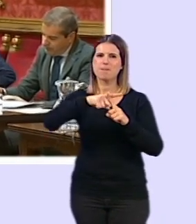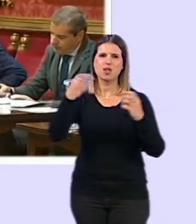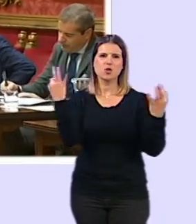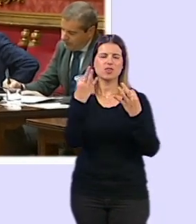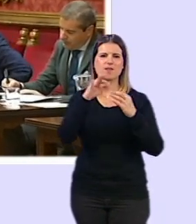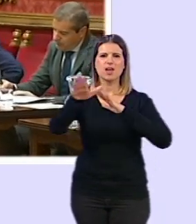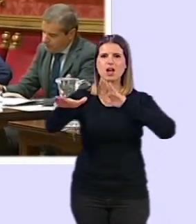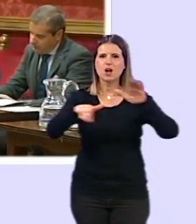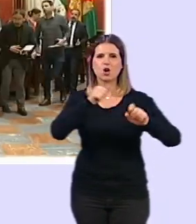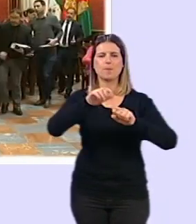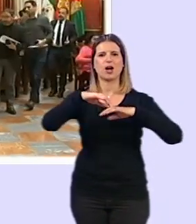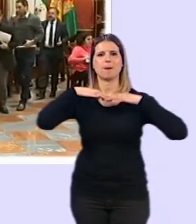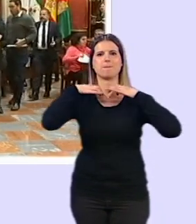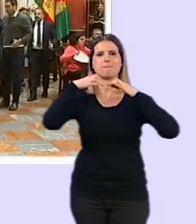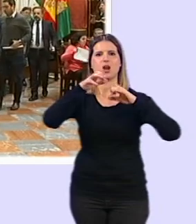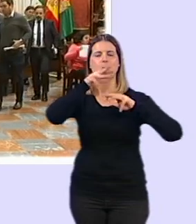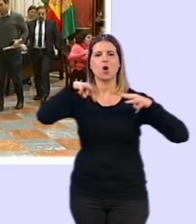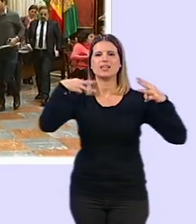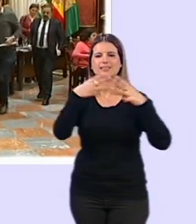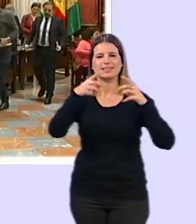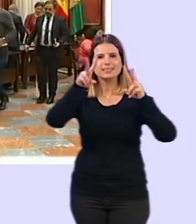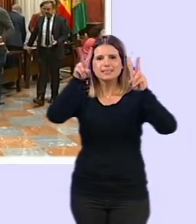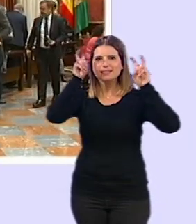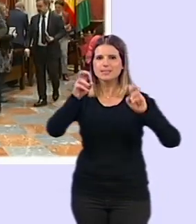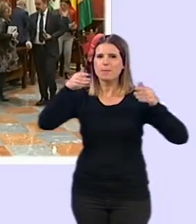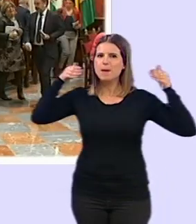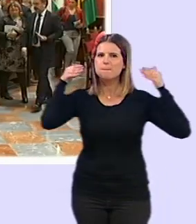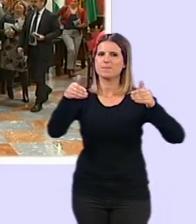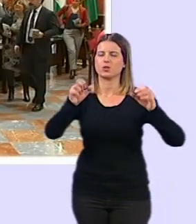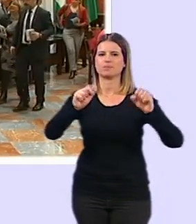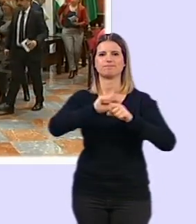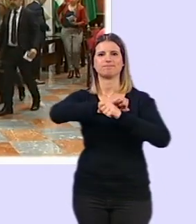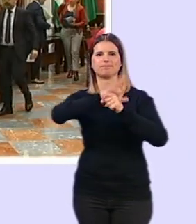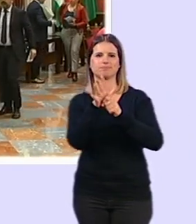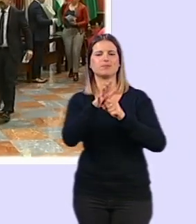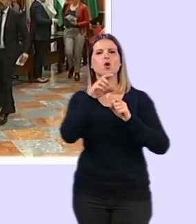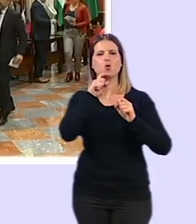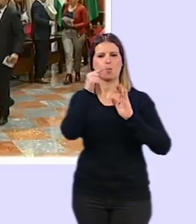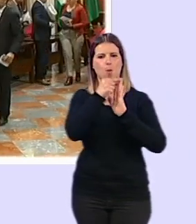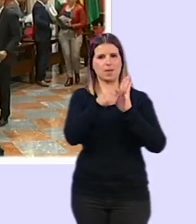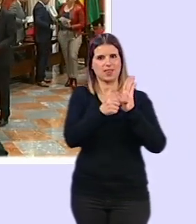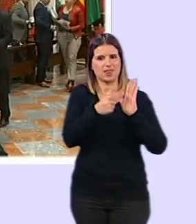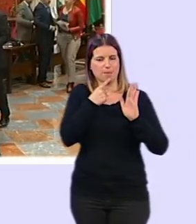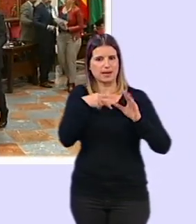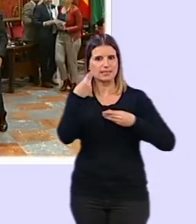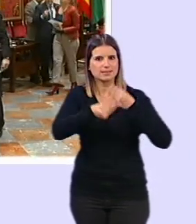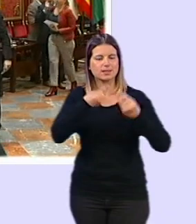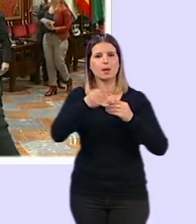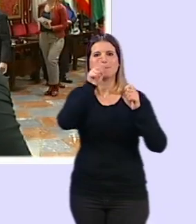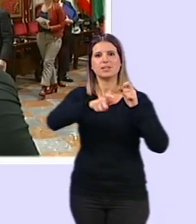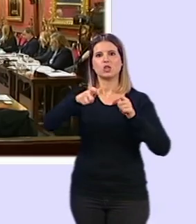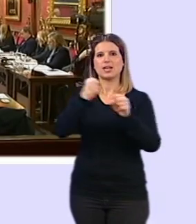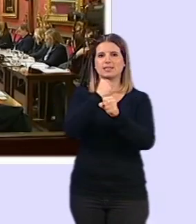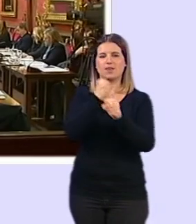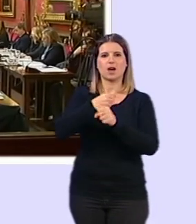monográfico y telemático para tratar la incidencia de la crisis sanitaria en Granada y las medidas a tomar, afirman, para proteger a trabajadores,